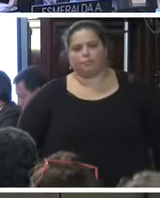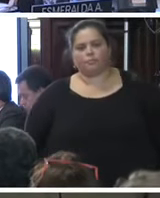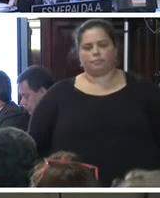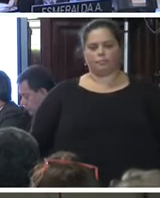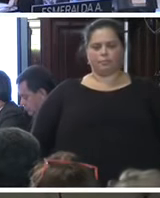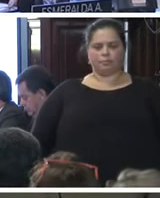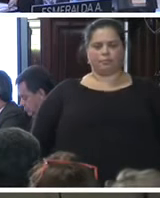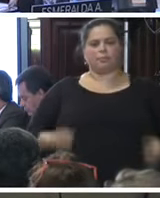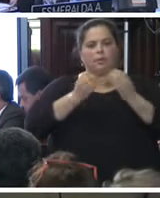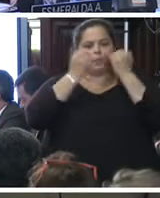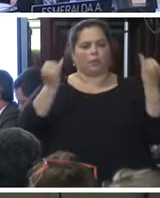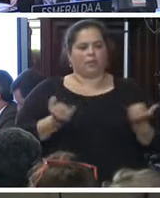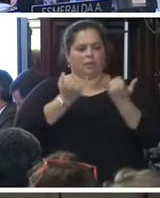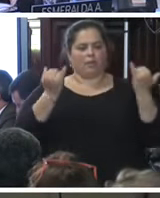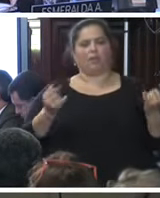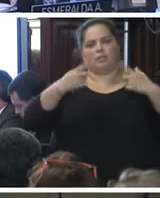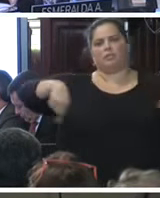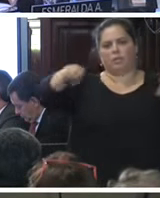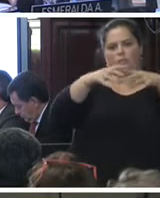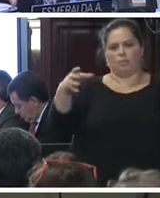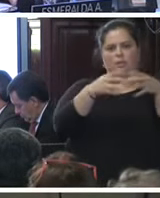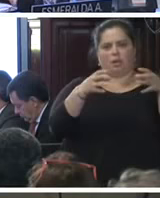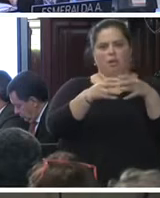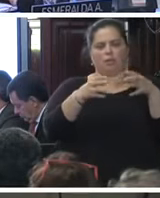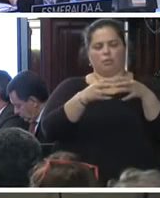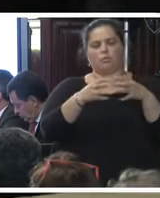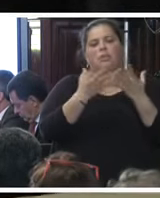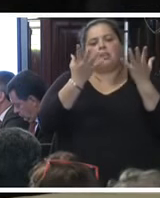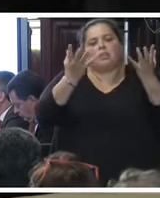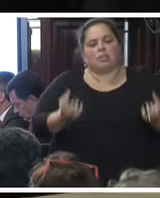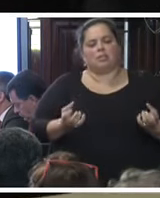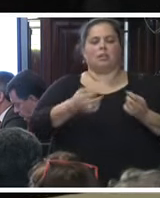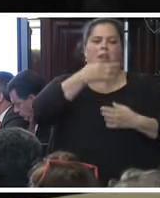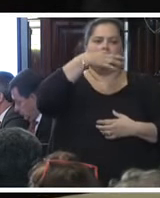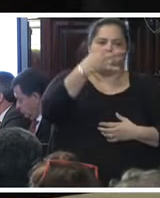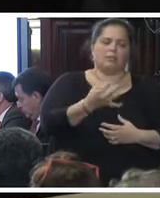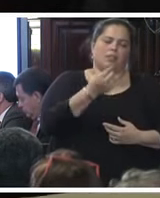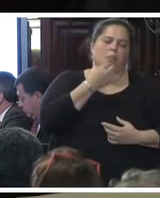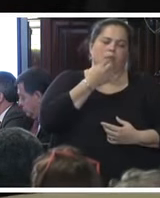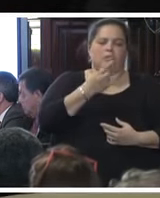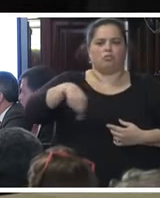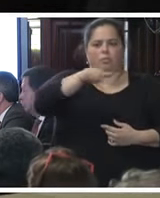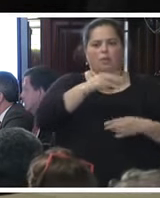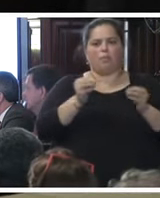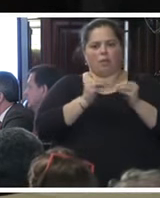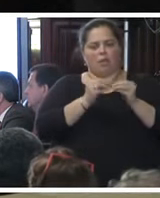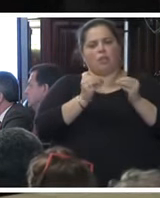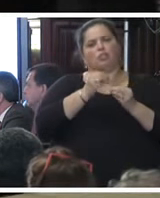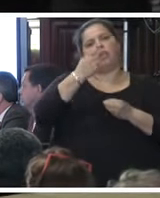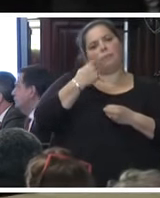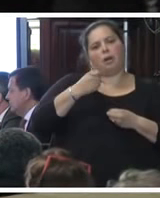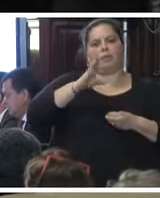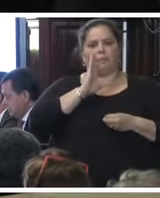Buenos días, señores comisionados y comisionadas. Quisiera destacar, como lo han afirmado mis compañeros y los padres de familia,